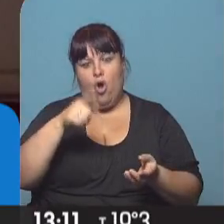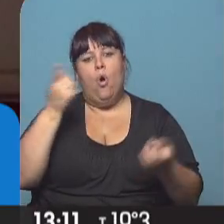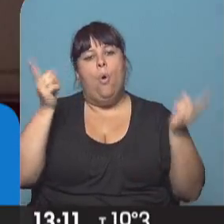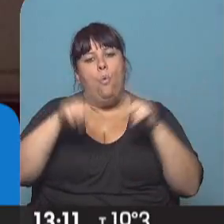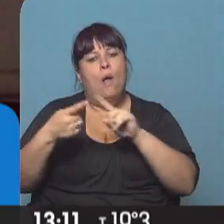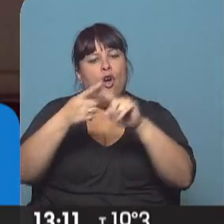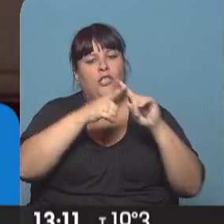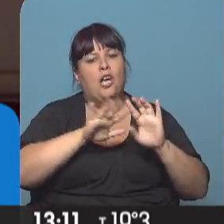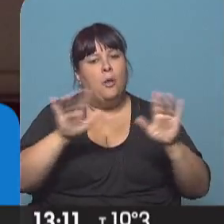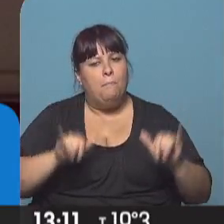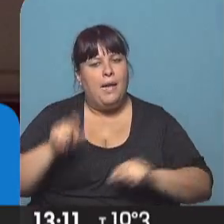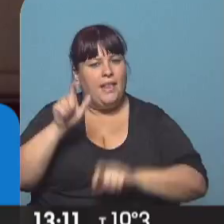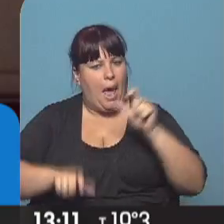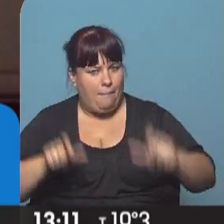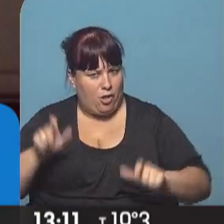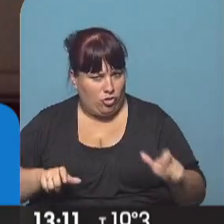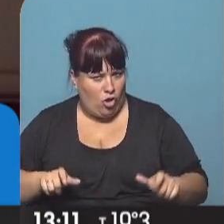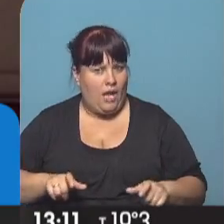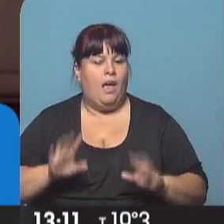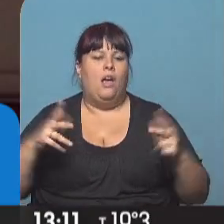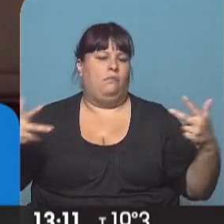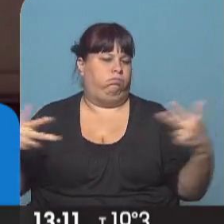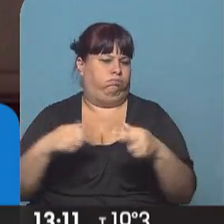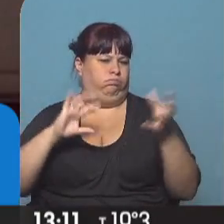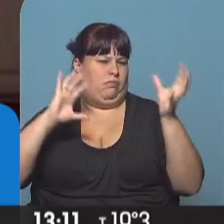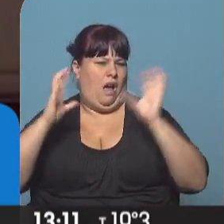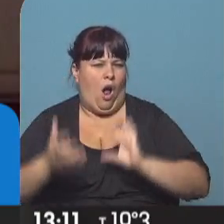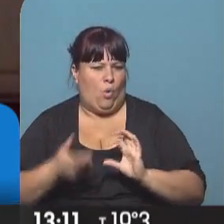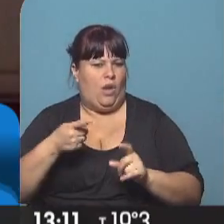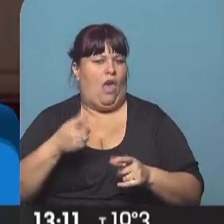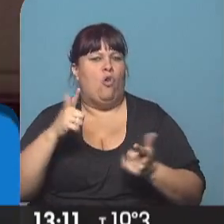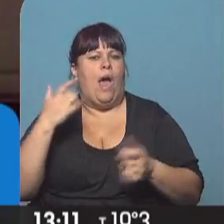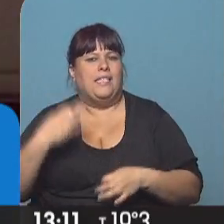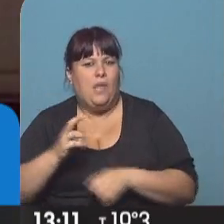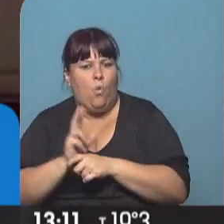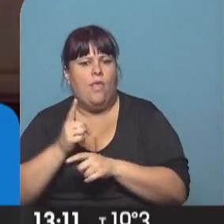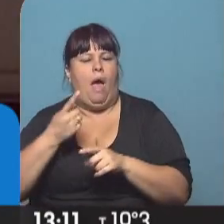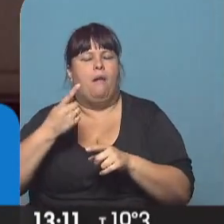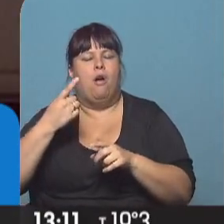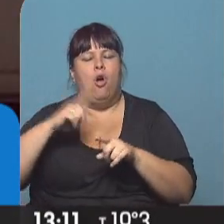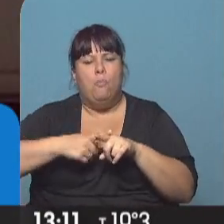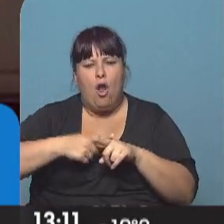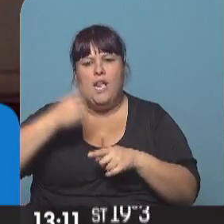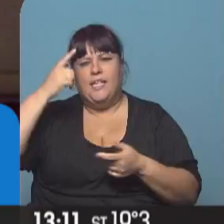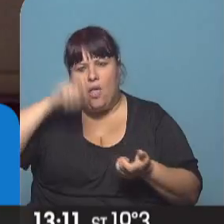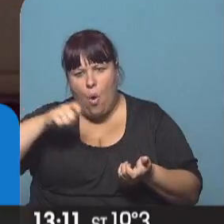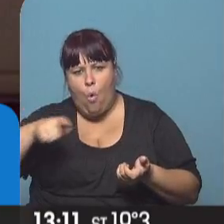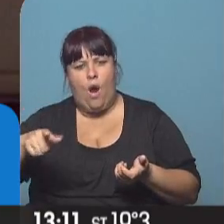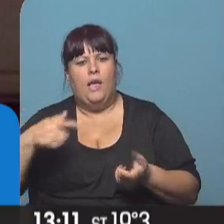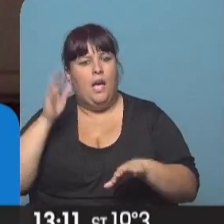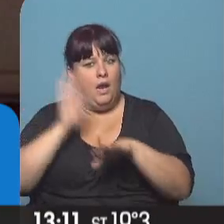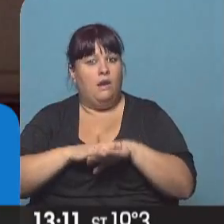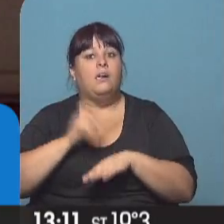la convivencia pacífica entre ciudadanos y frenar el deterioro que la inseguridad política y jurídica de la que los